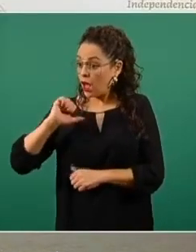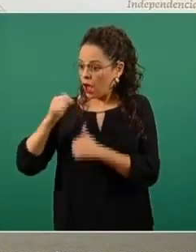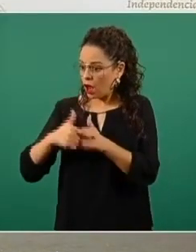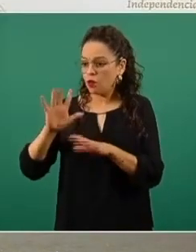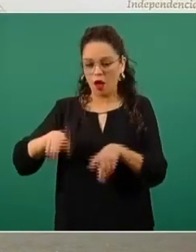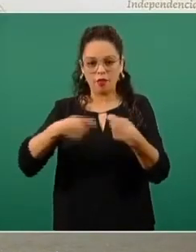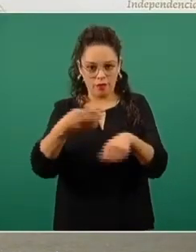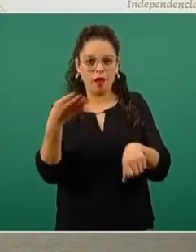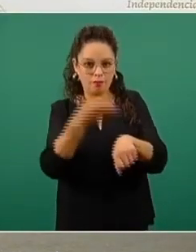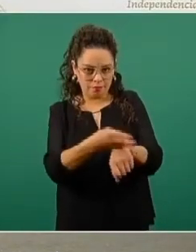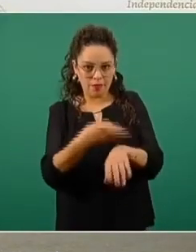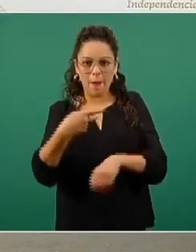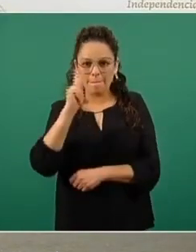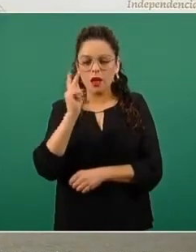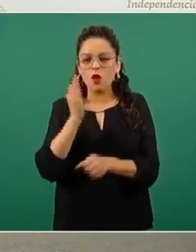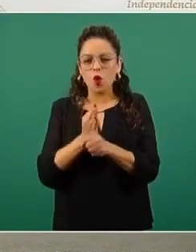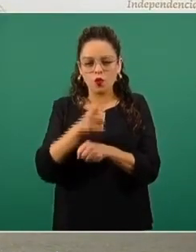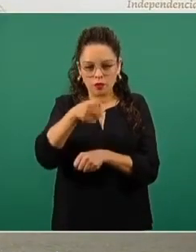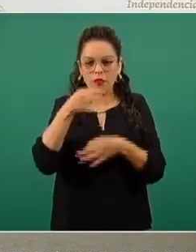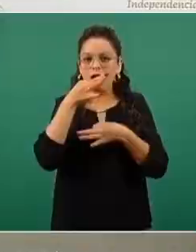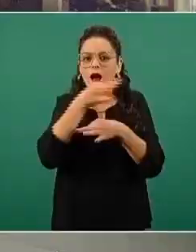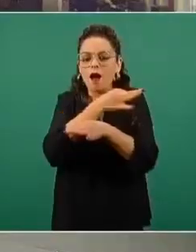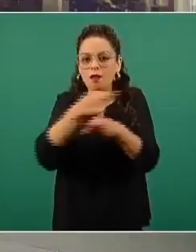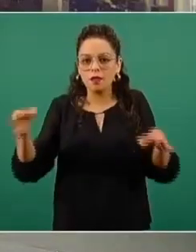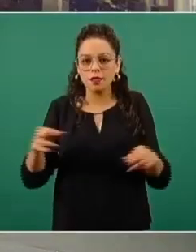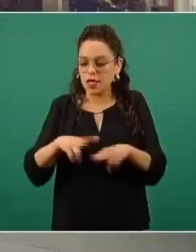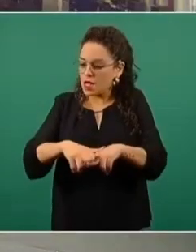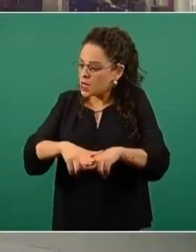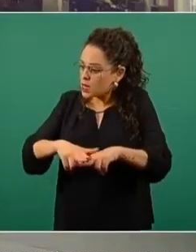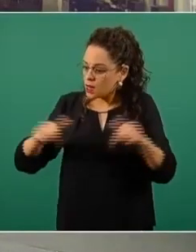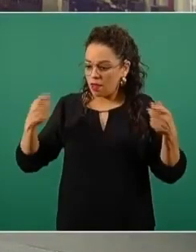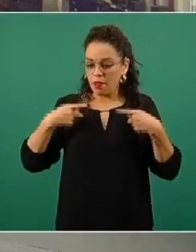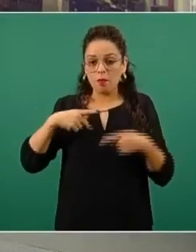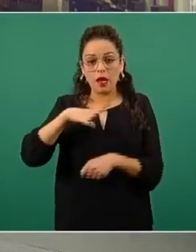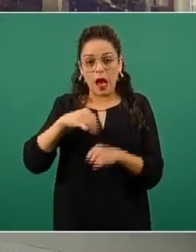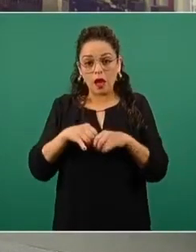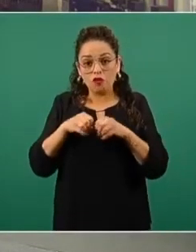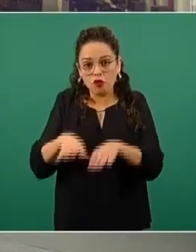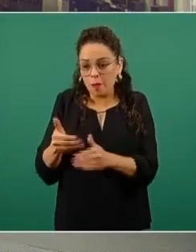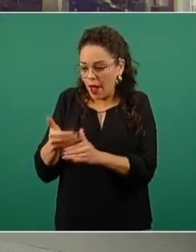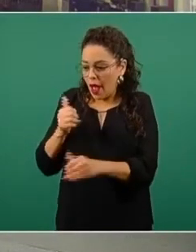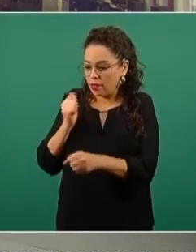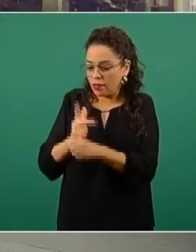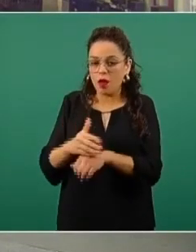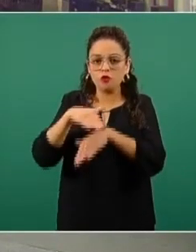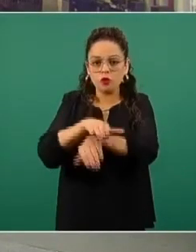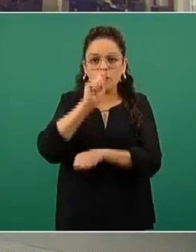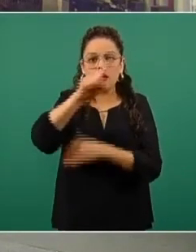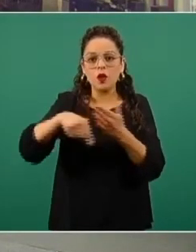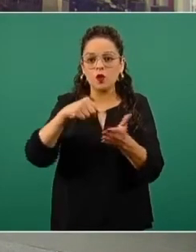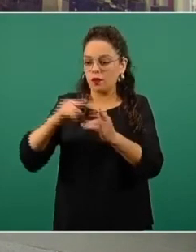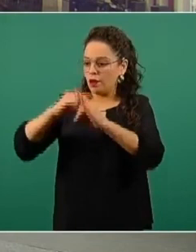Pero como un mensaje contundente, nadie que tenga información privilegiada respecto a los puntos y respecto a las brigadas,